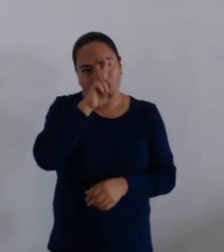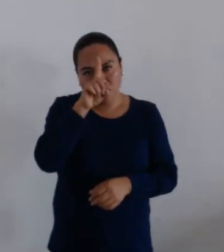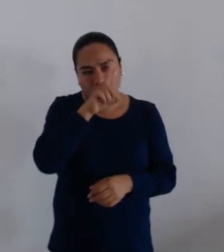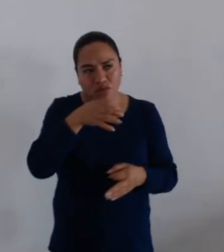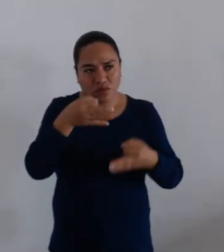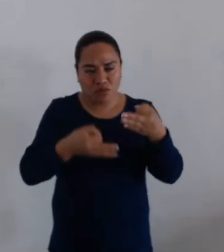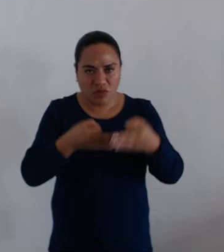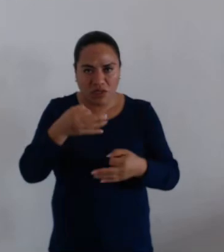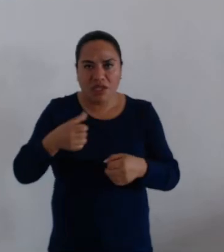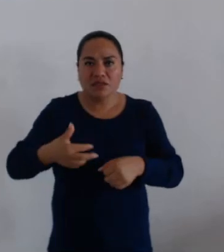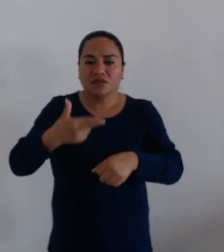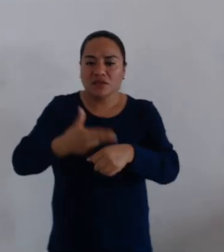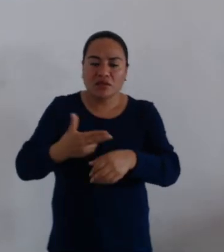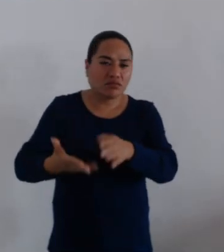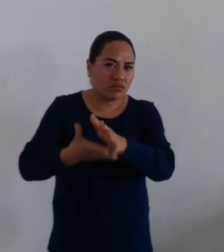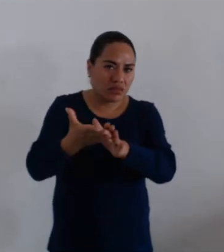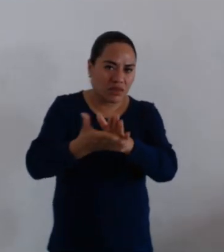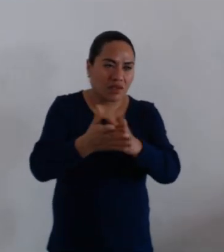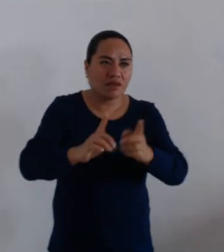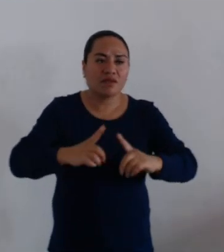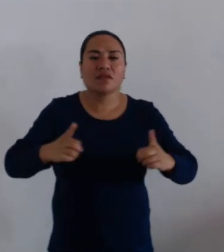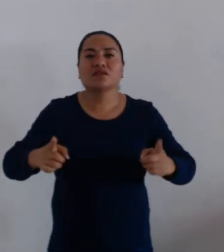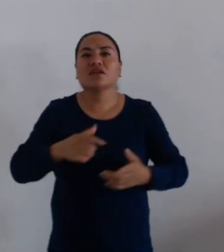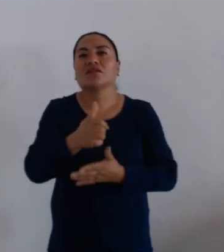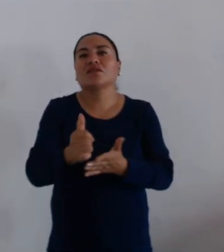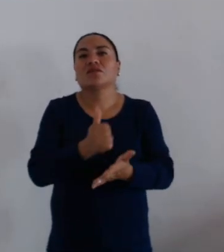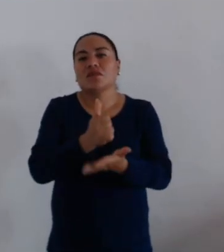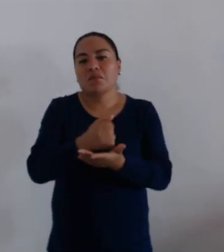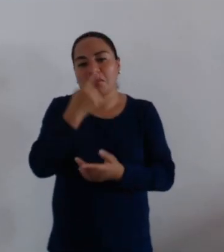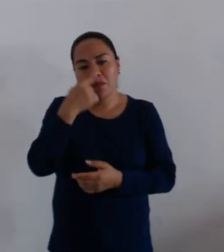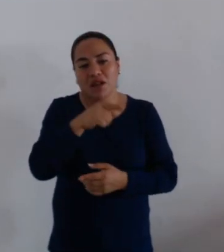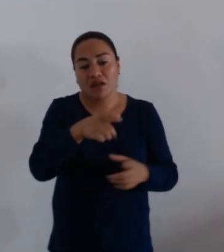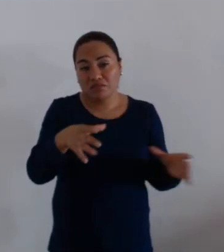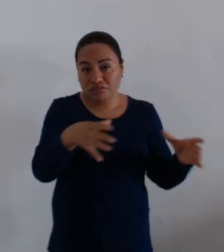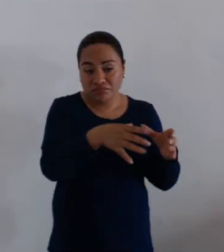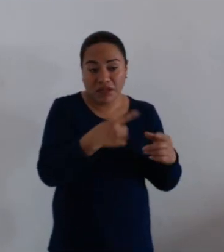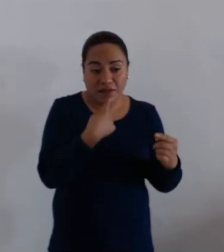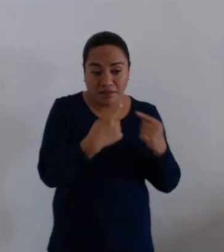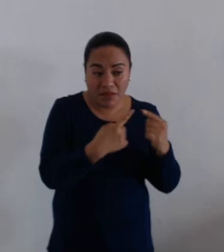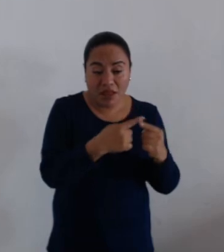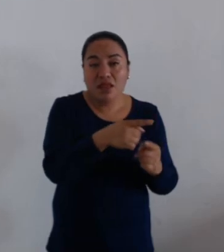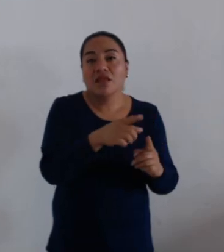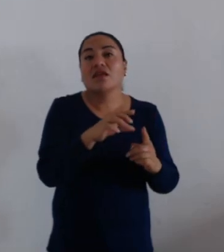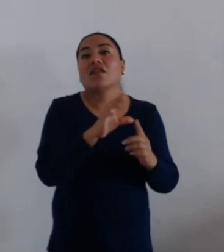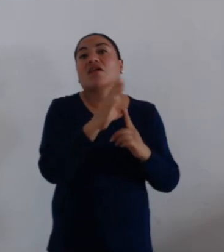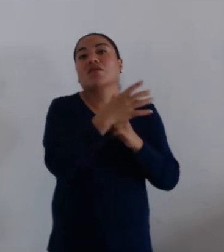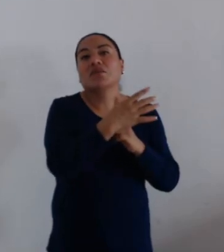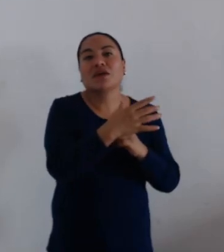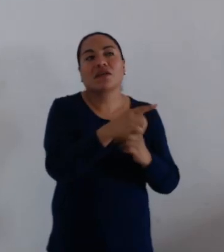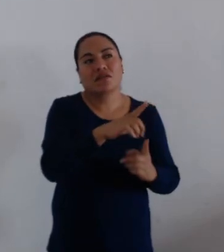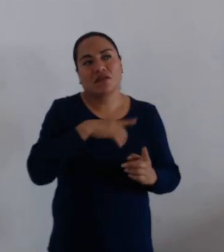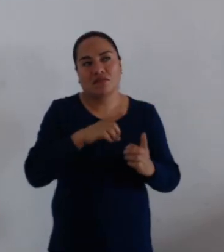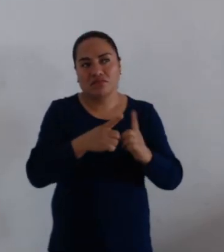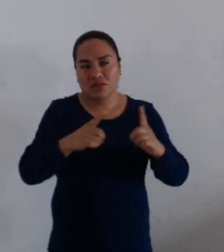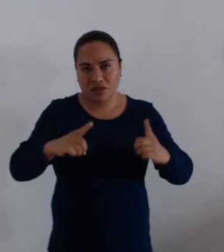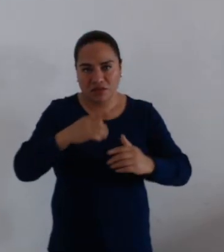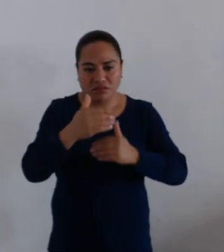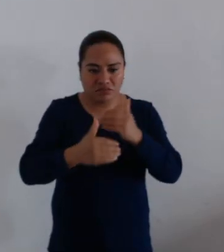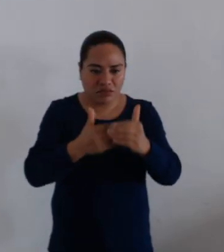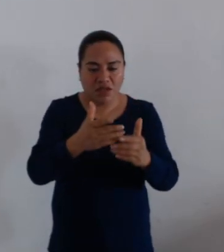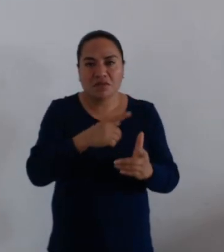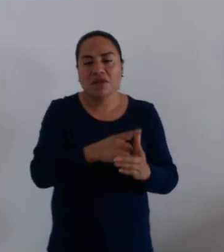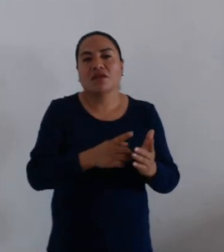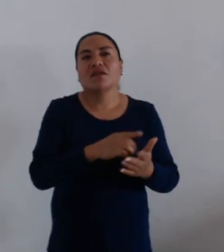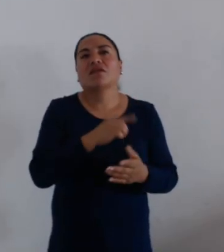Secretaría de Obras Públicas y Desarrollo Urbano, en el entendido de que será la Comisión de Obras Públicas y Desarrollo Urbano la que convoque y